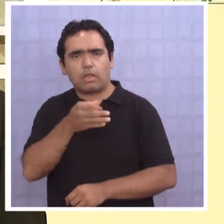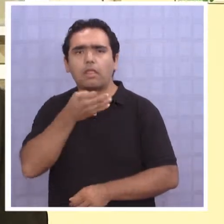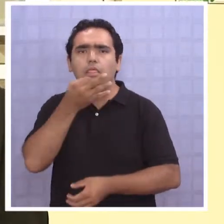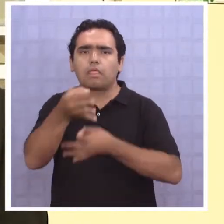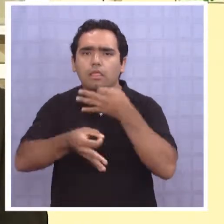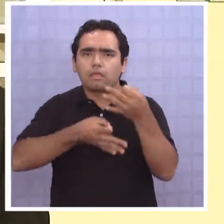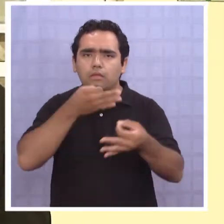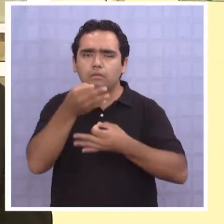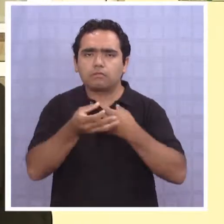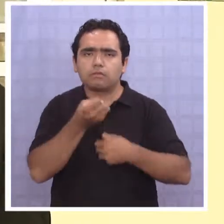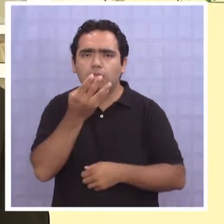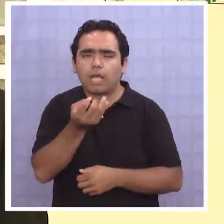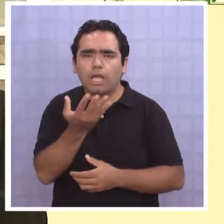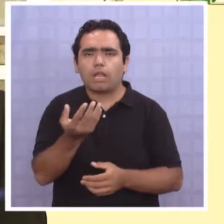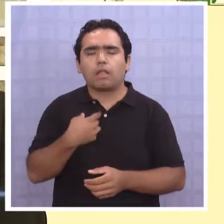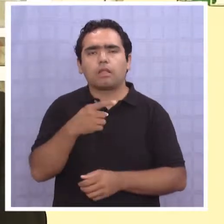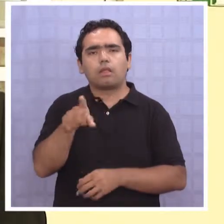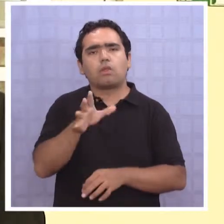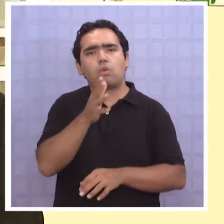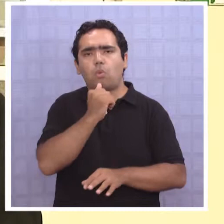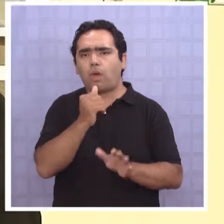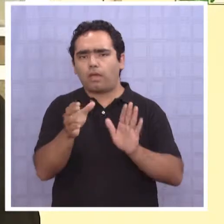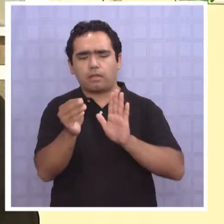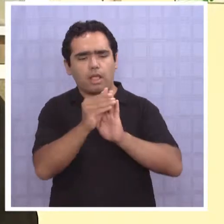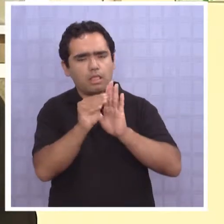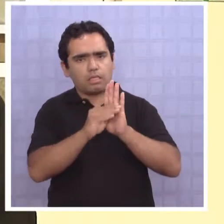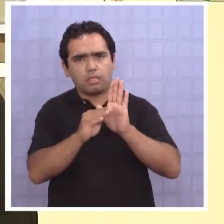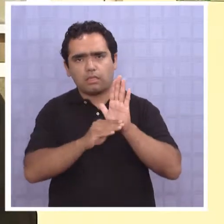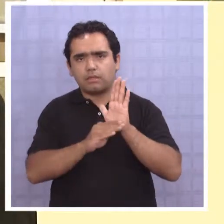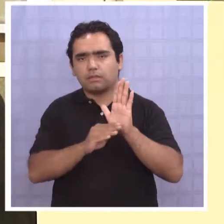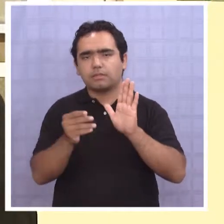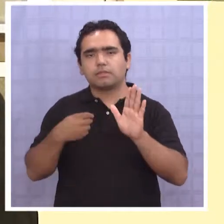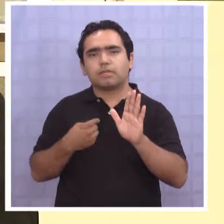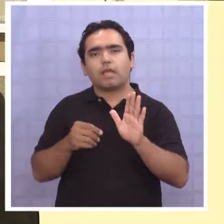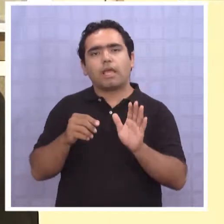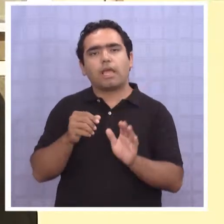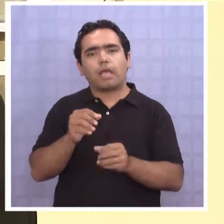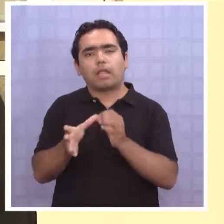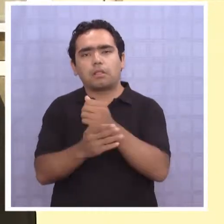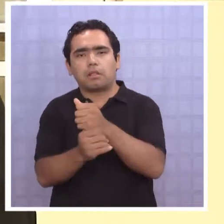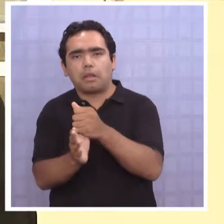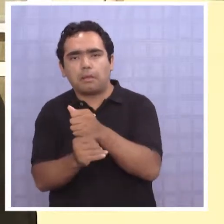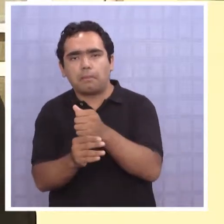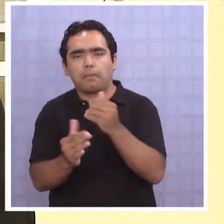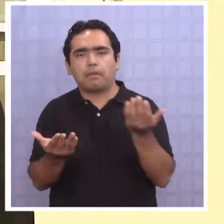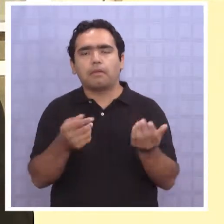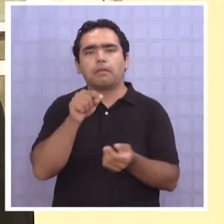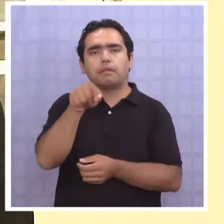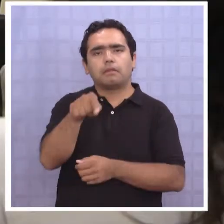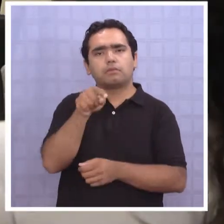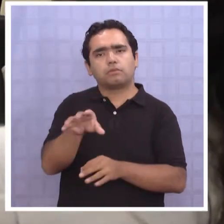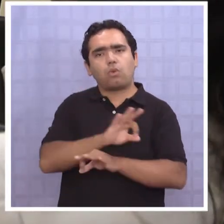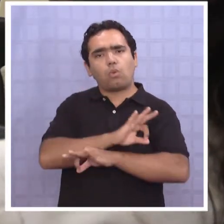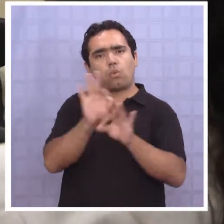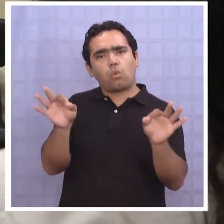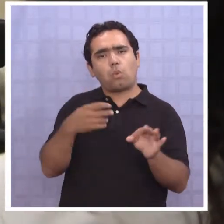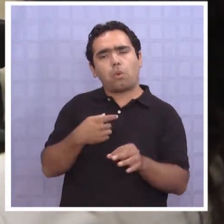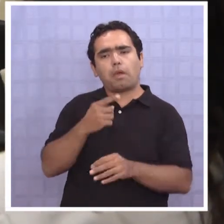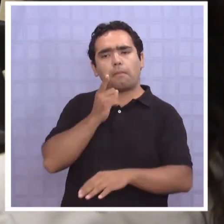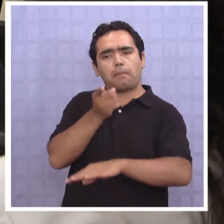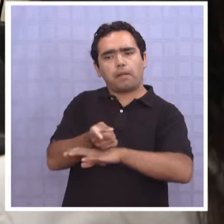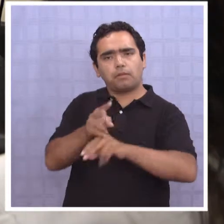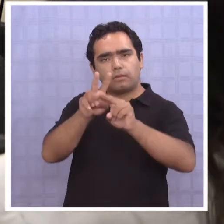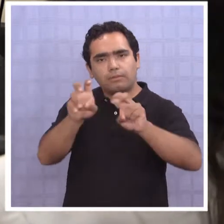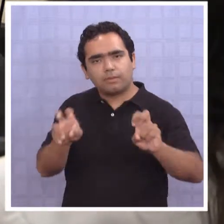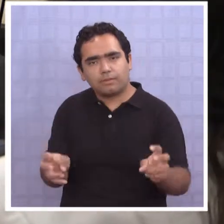declarado que no existe ningún antecedente de asociación ilícita porque el fiscal nunca le instruyó a investigar a asociación ilícita. Al mismo